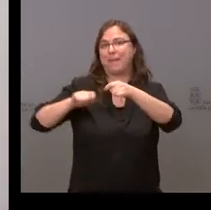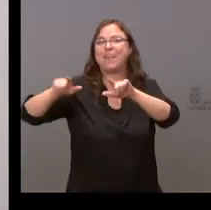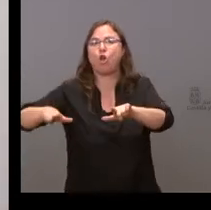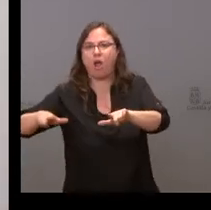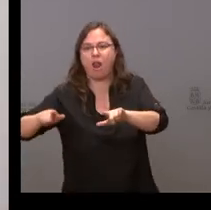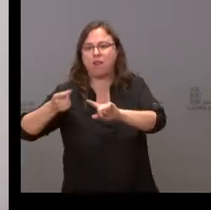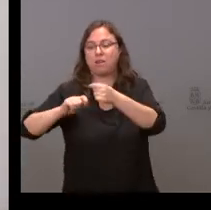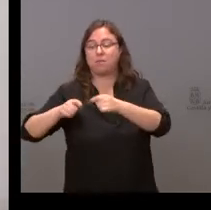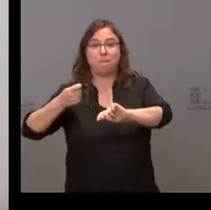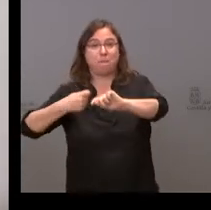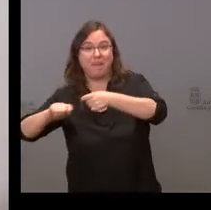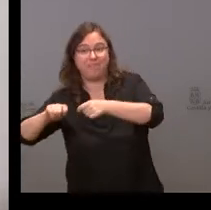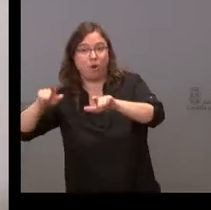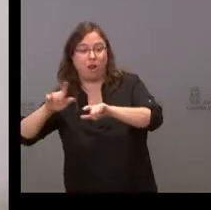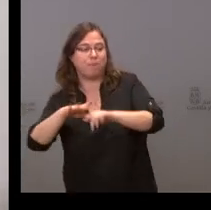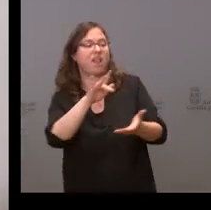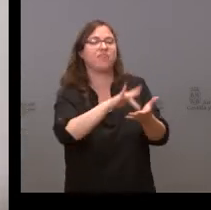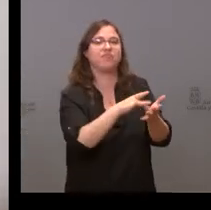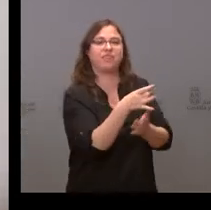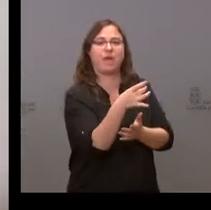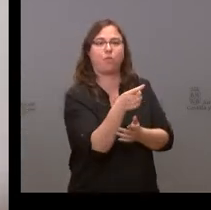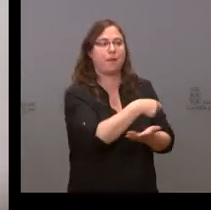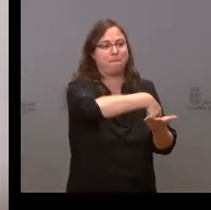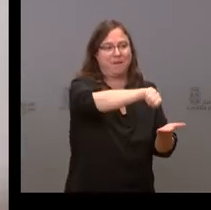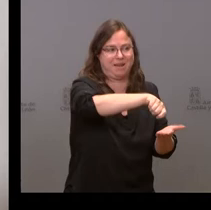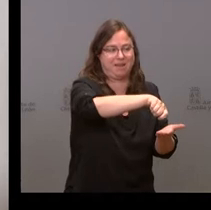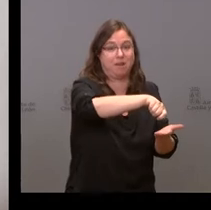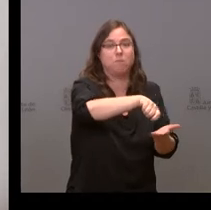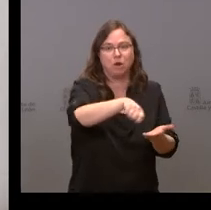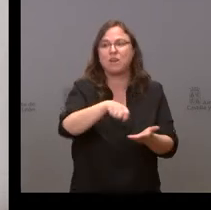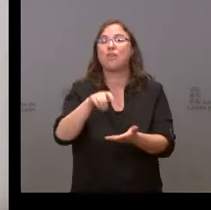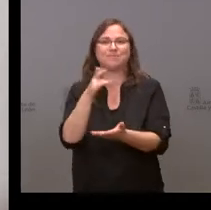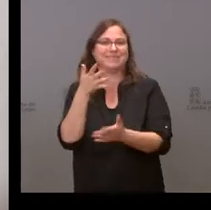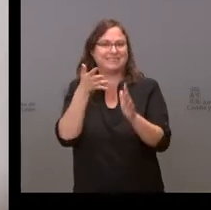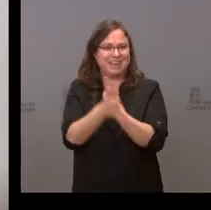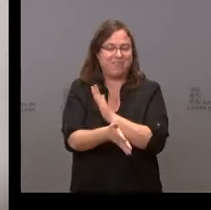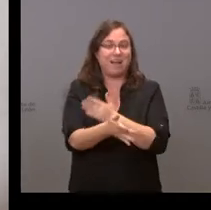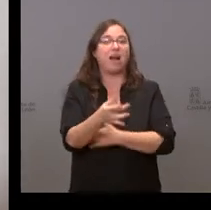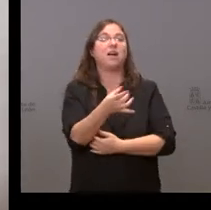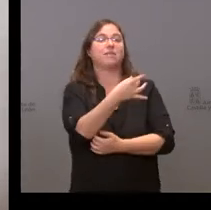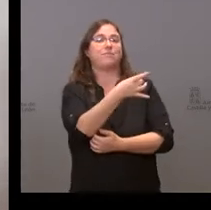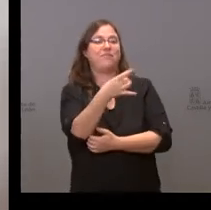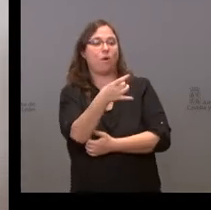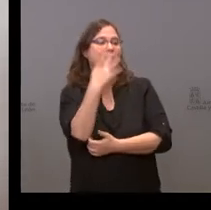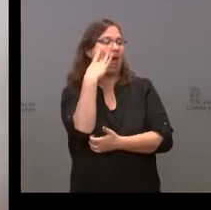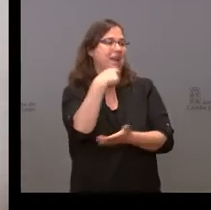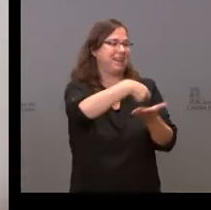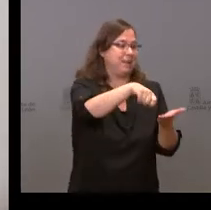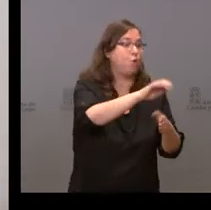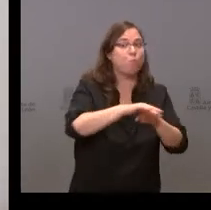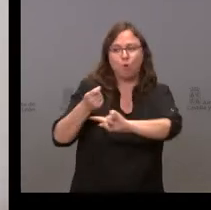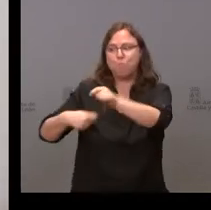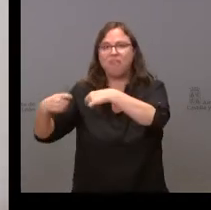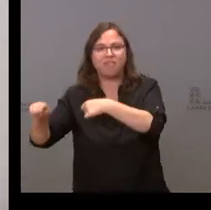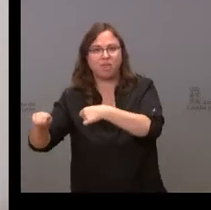pagar las deudas y las deudas existentes ya no están vivas y por tanto no pueden recibir las ayudas del